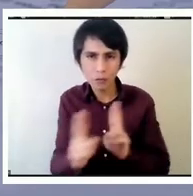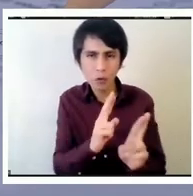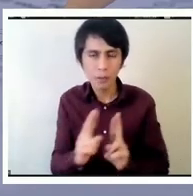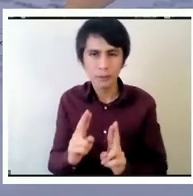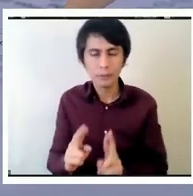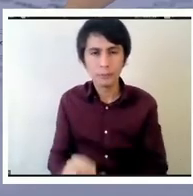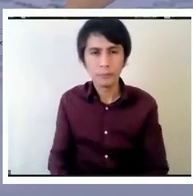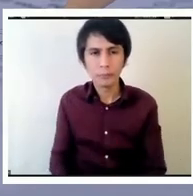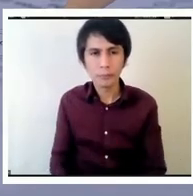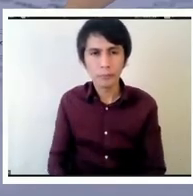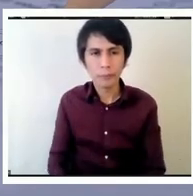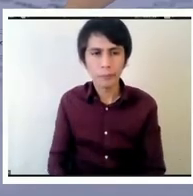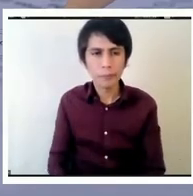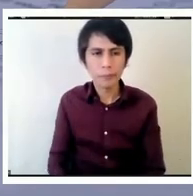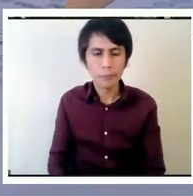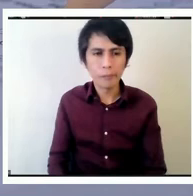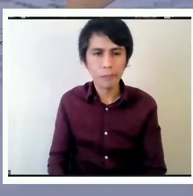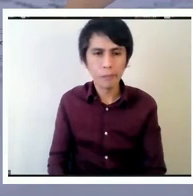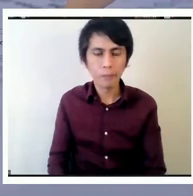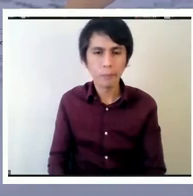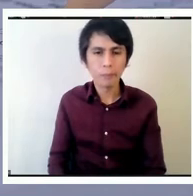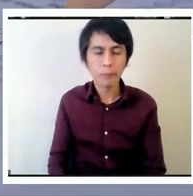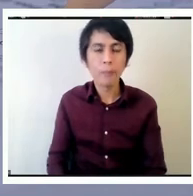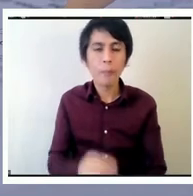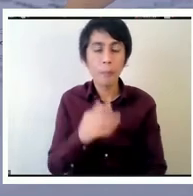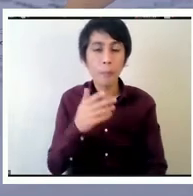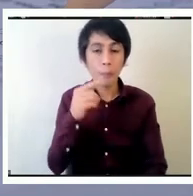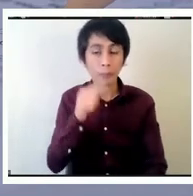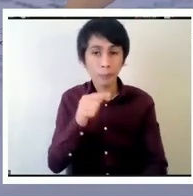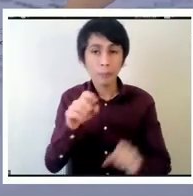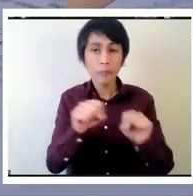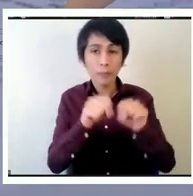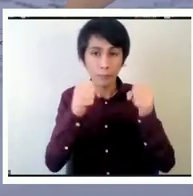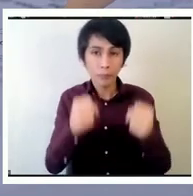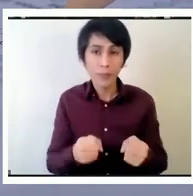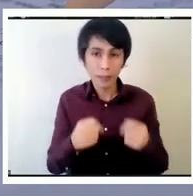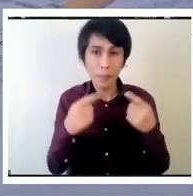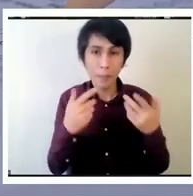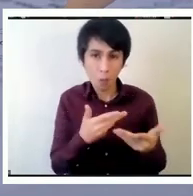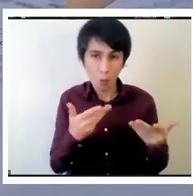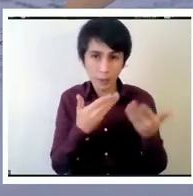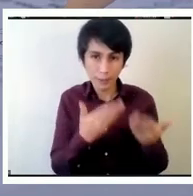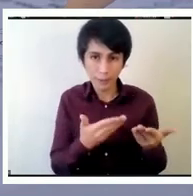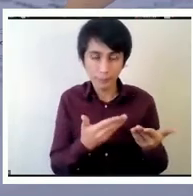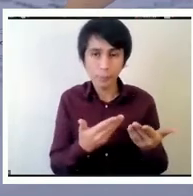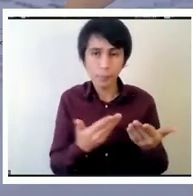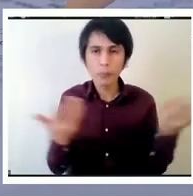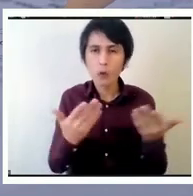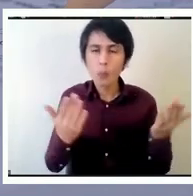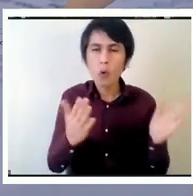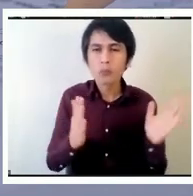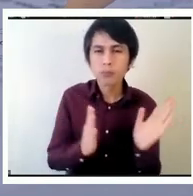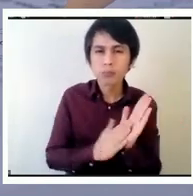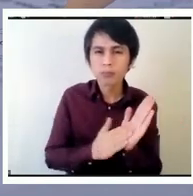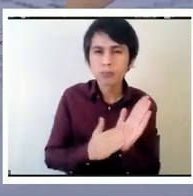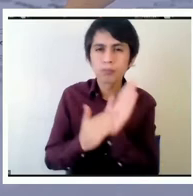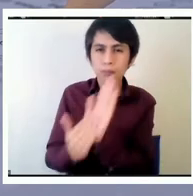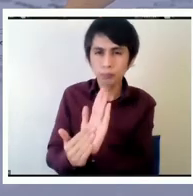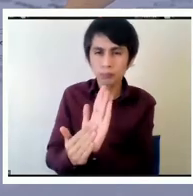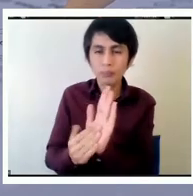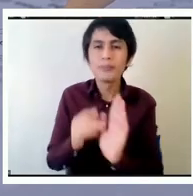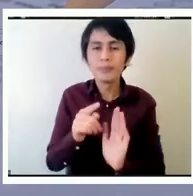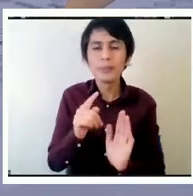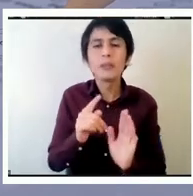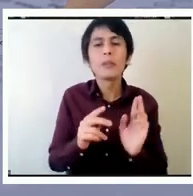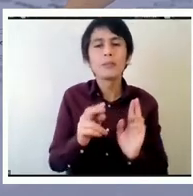bajo un sistema como esto la rendición de cuentas está basada en las relaciones así que